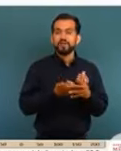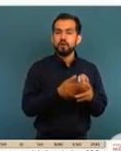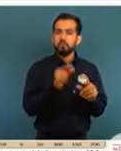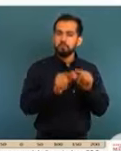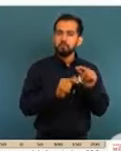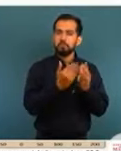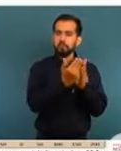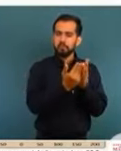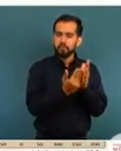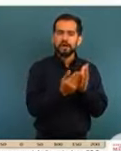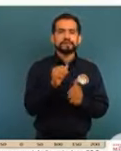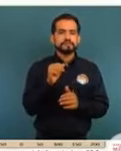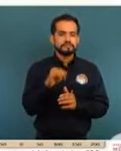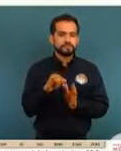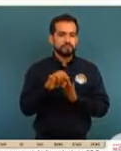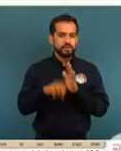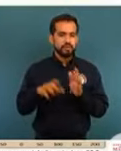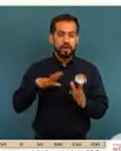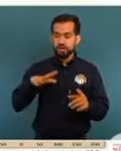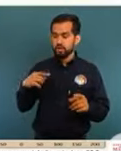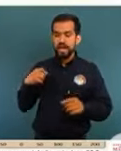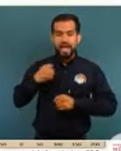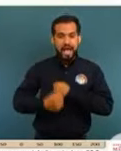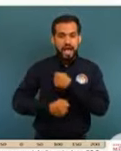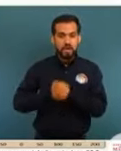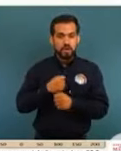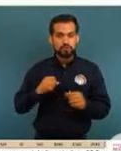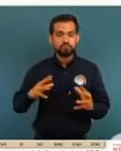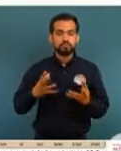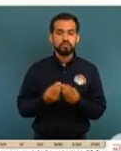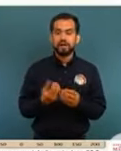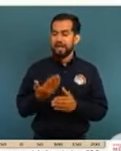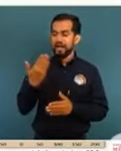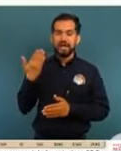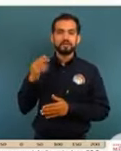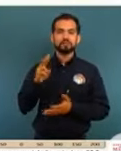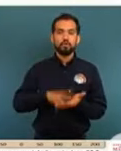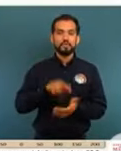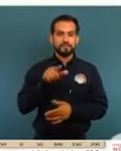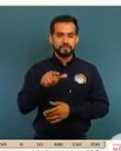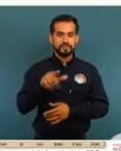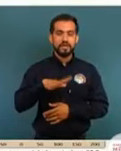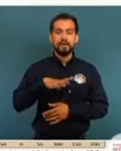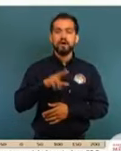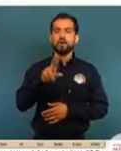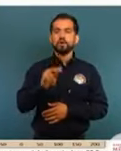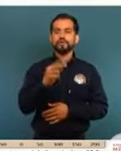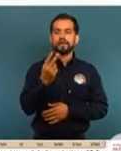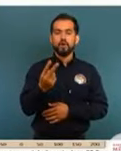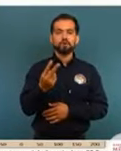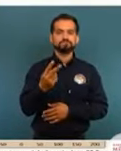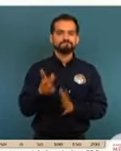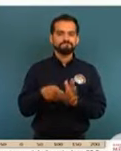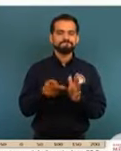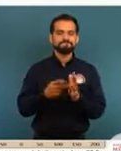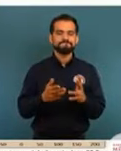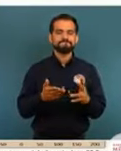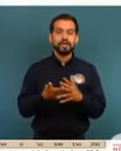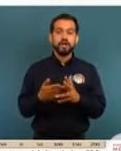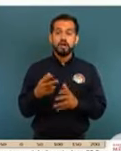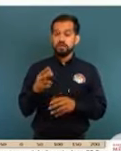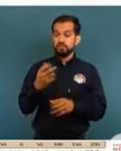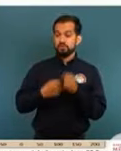a la baja. Si vemos los acumulados por año, en el 2017 tuvieron 82 eventos,